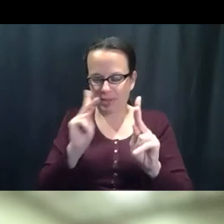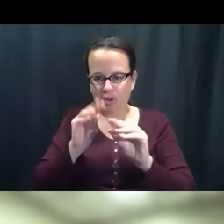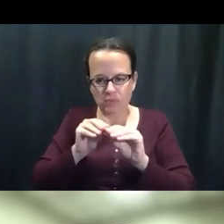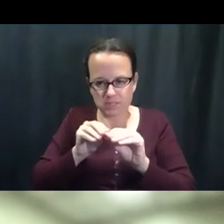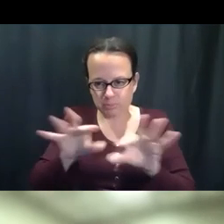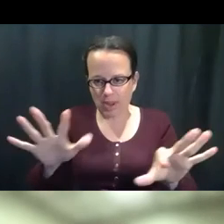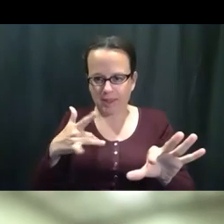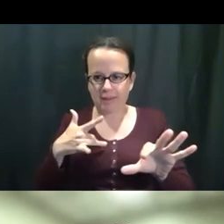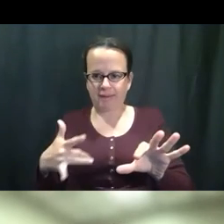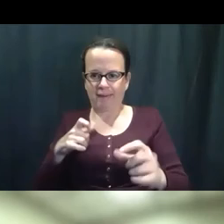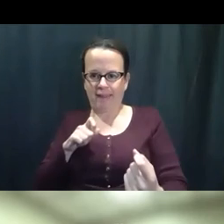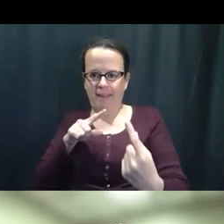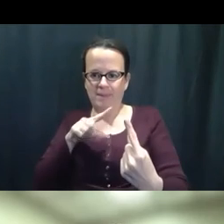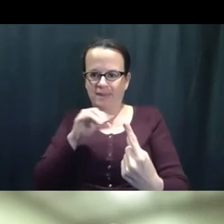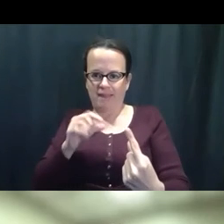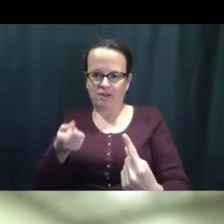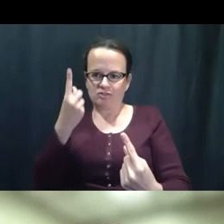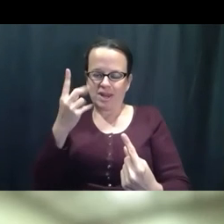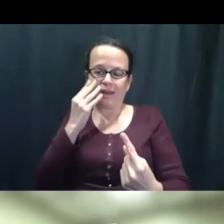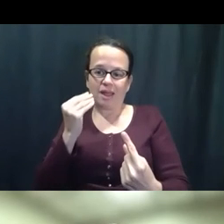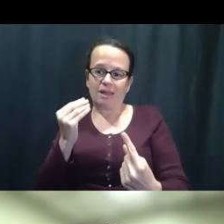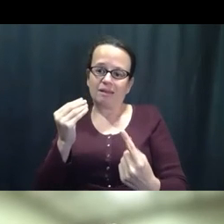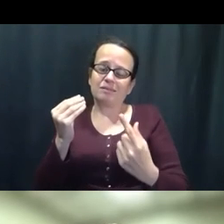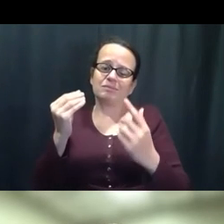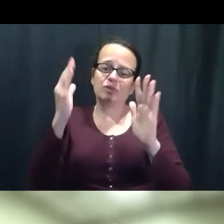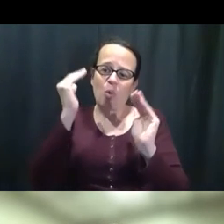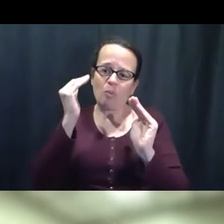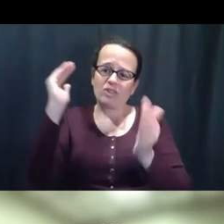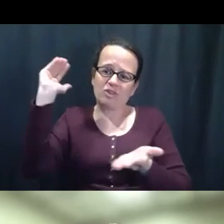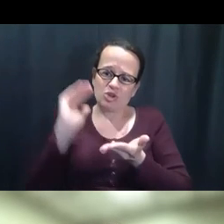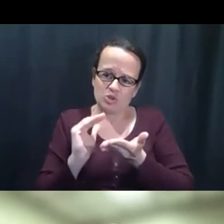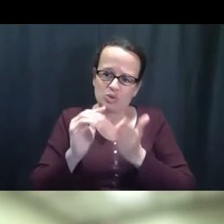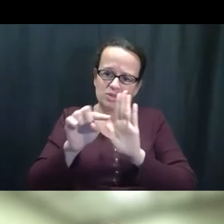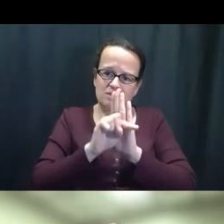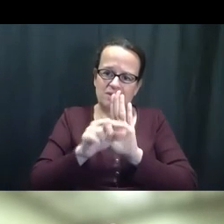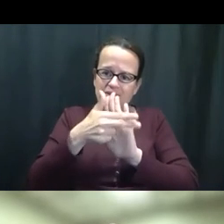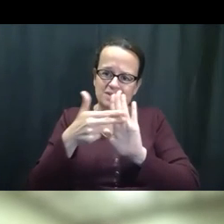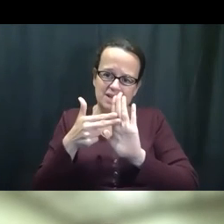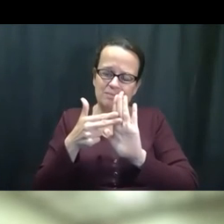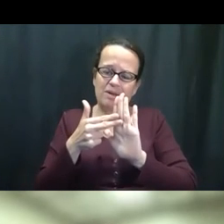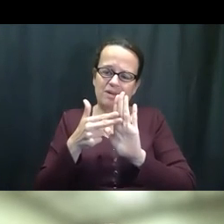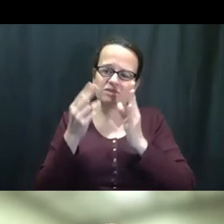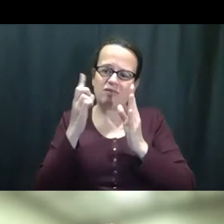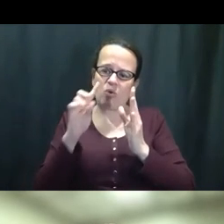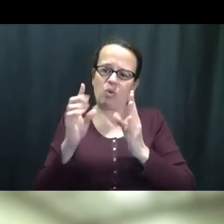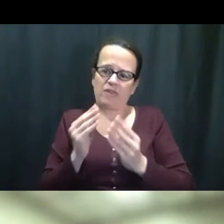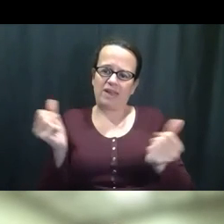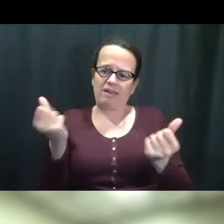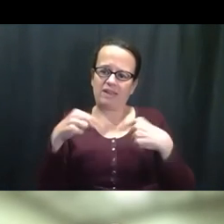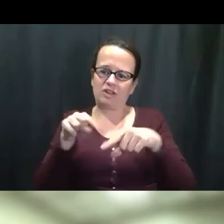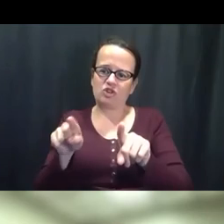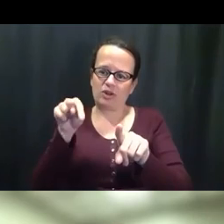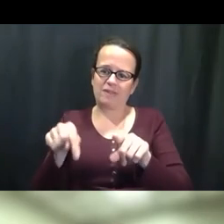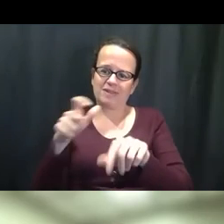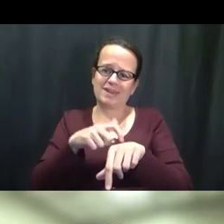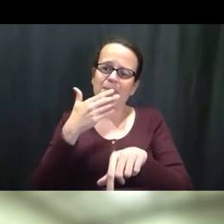hay, ha recibido con buenos consejos y entendimiento. Así que podemos reducir la estigma de salud mental para que todos recibimos,